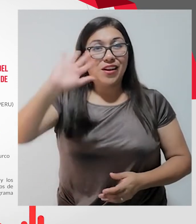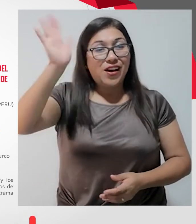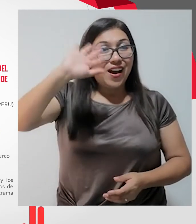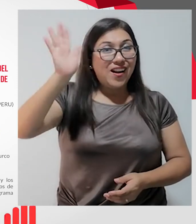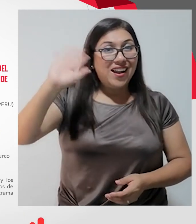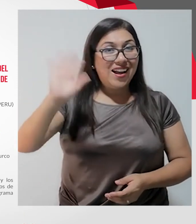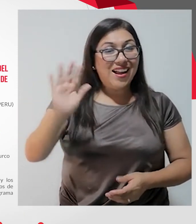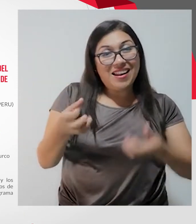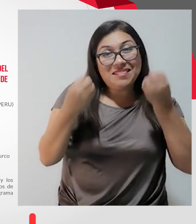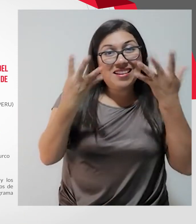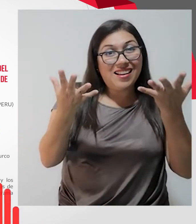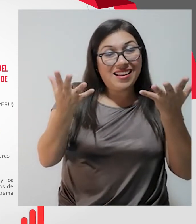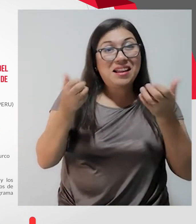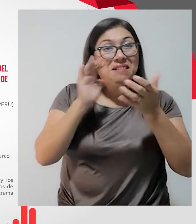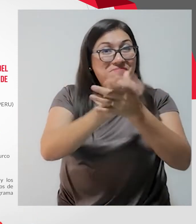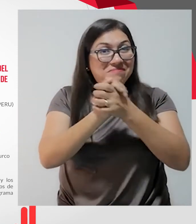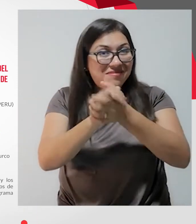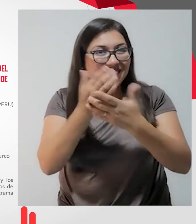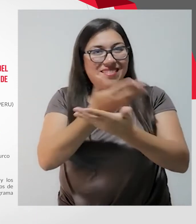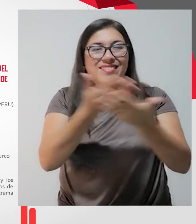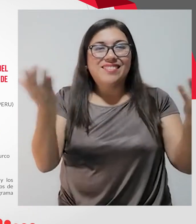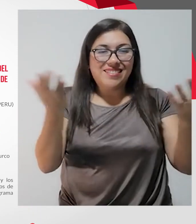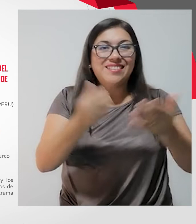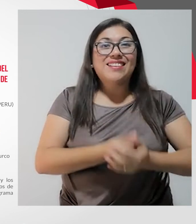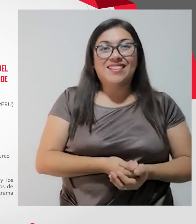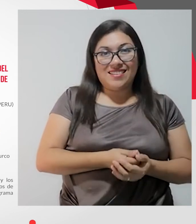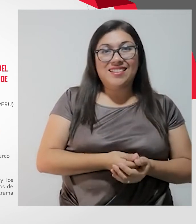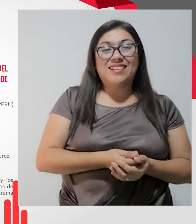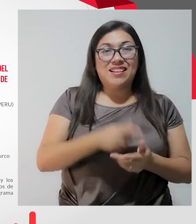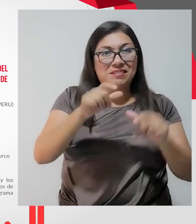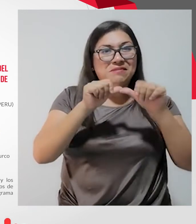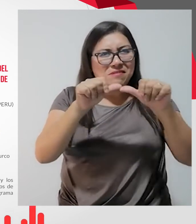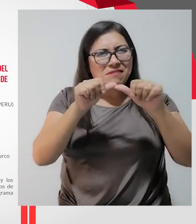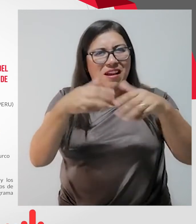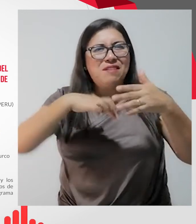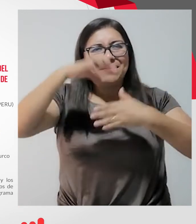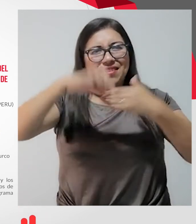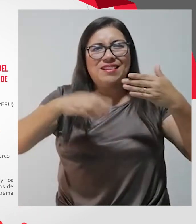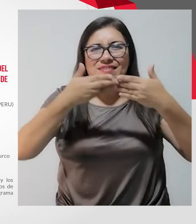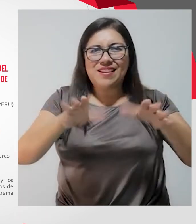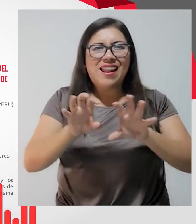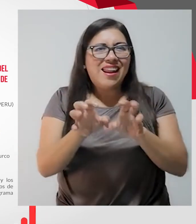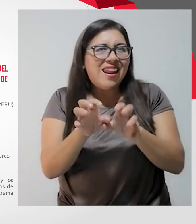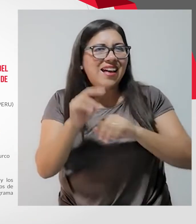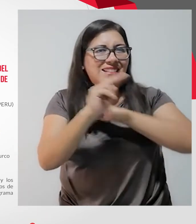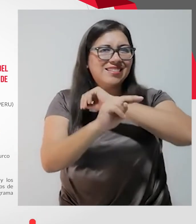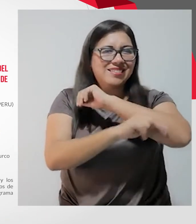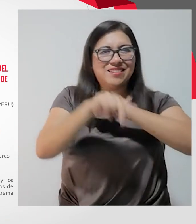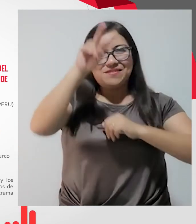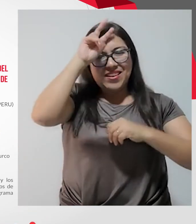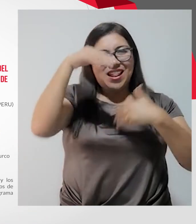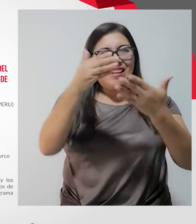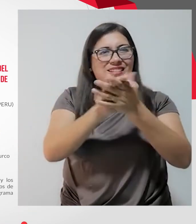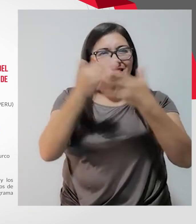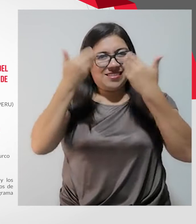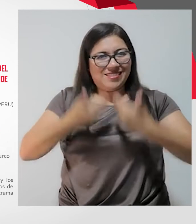Hola, hola, ¿qué tal? ¿Cómo están, amigas y amigos que siguen al programa Sin Barreras de Radio Nacional del Perú?